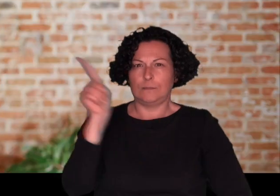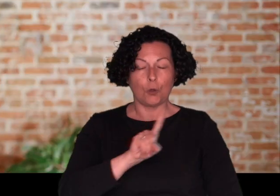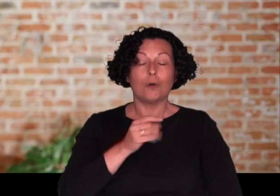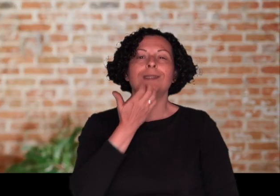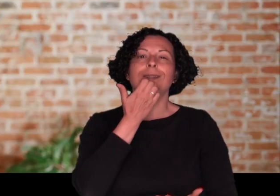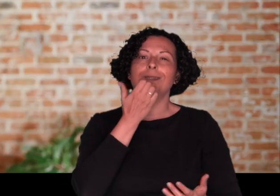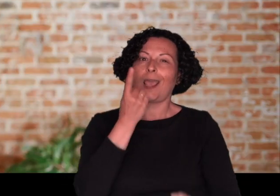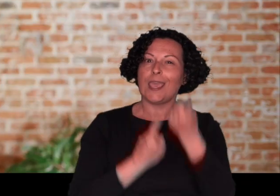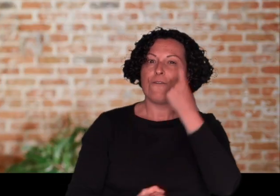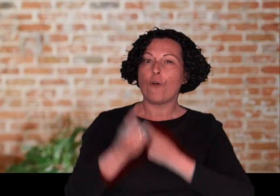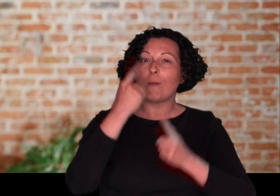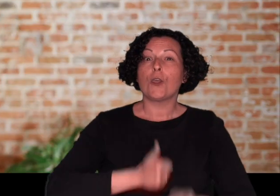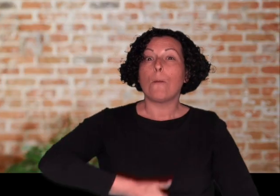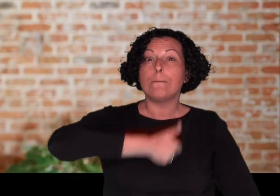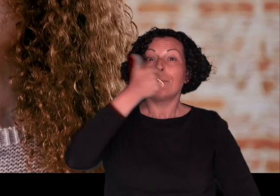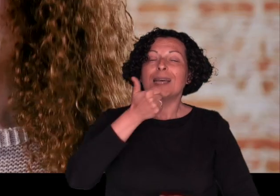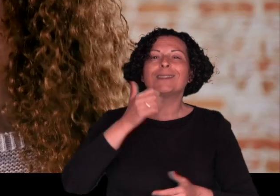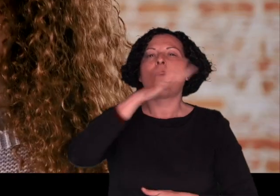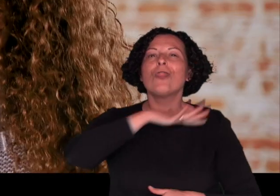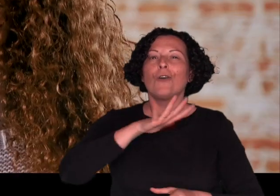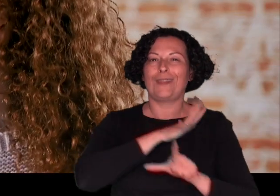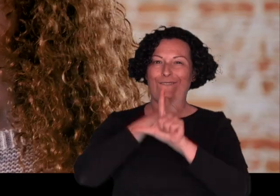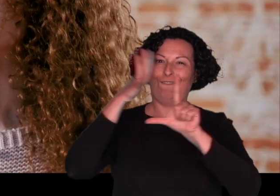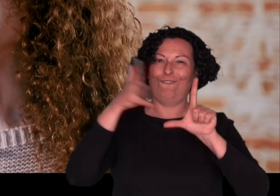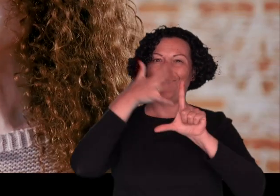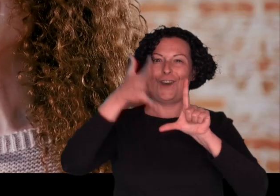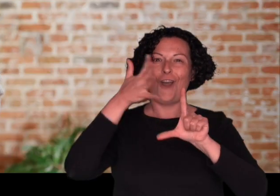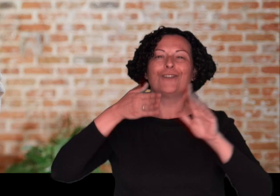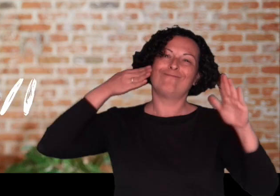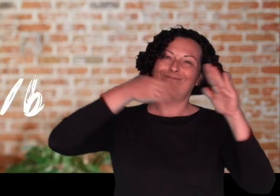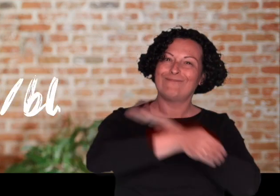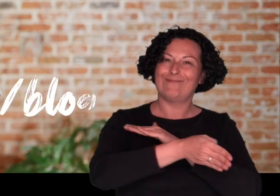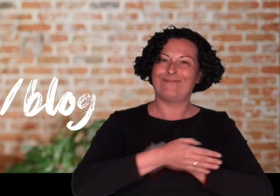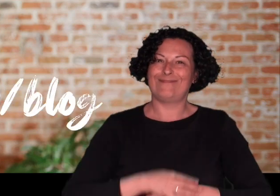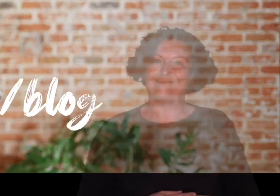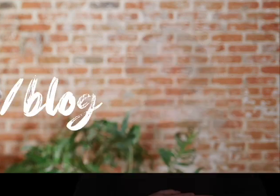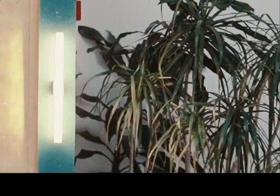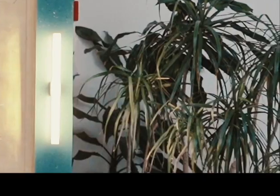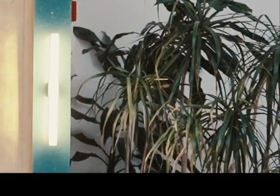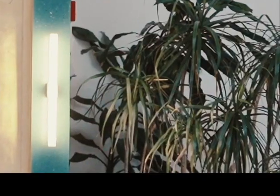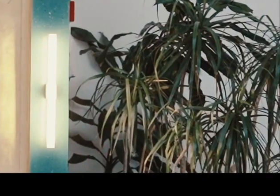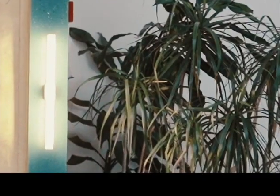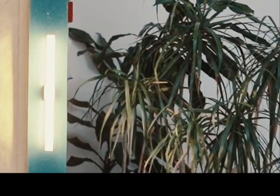que en ningún caso definen a la persona. Si quieres ampliar información, visita nuestro blog.